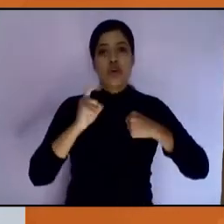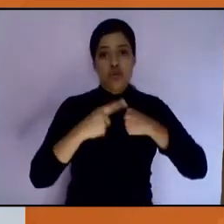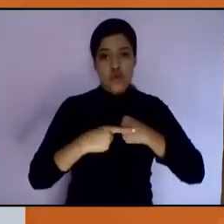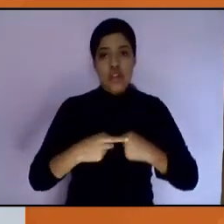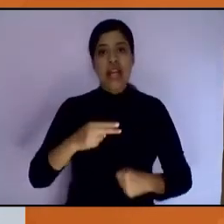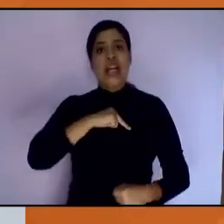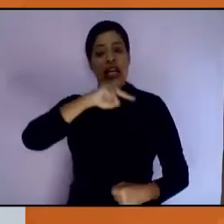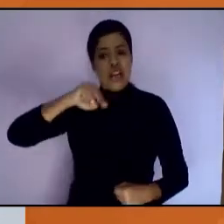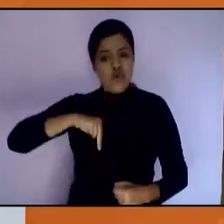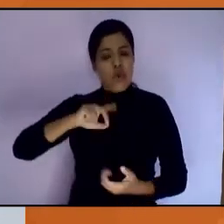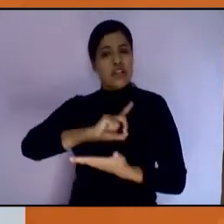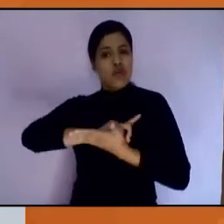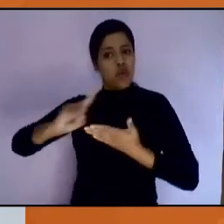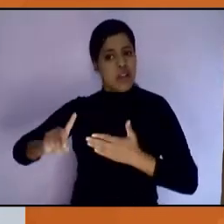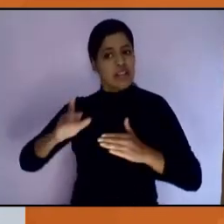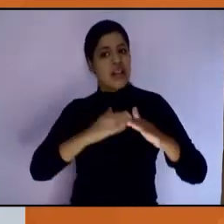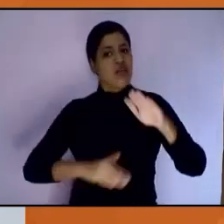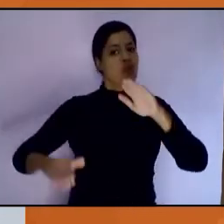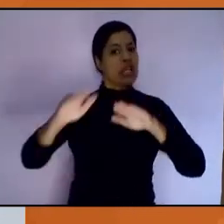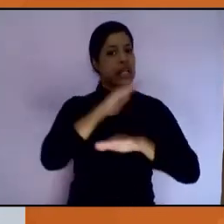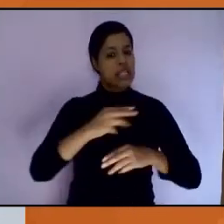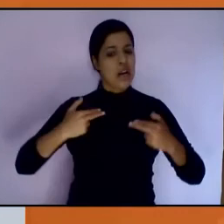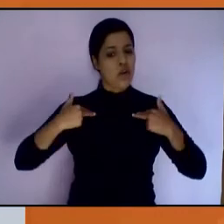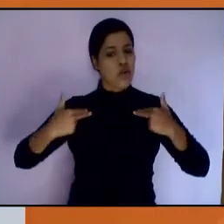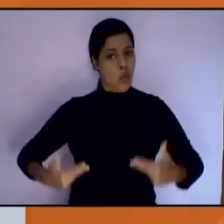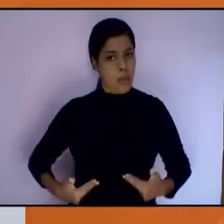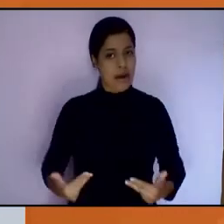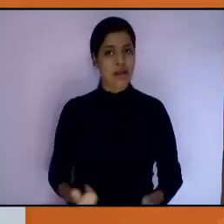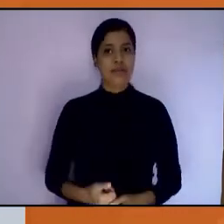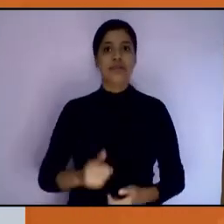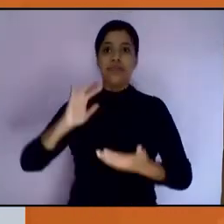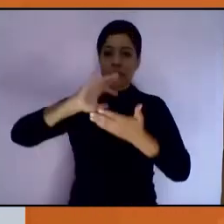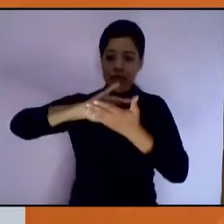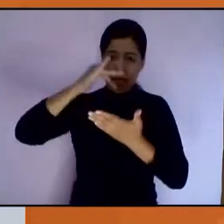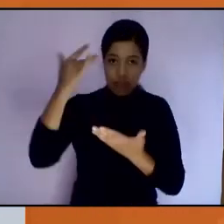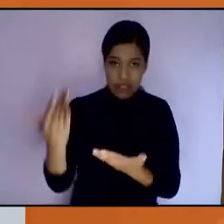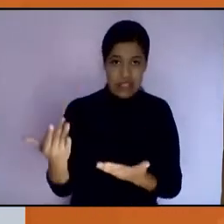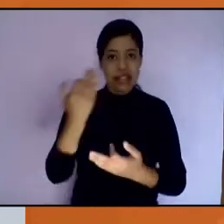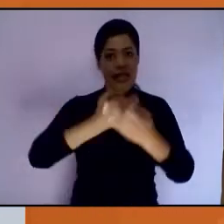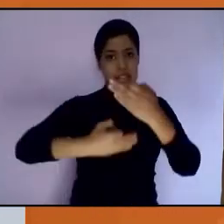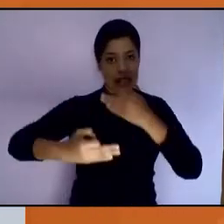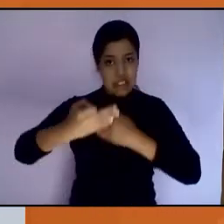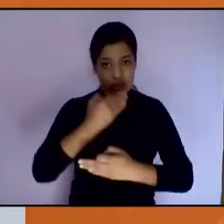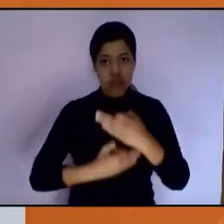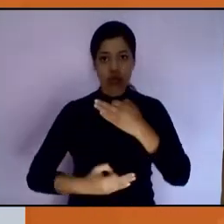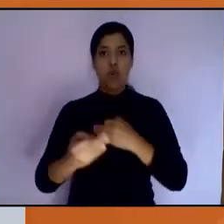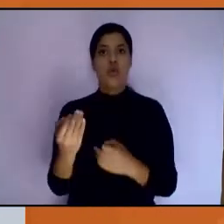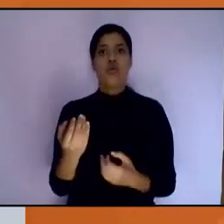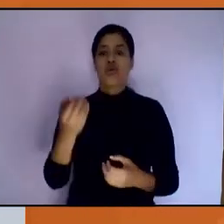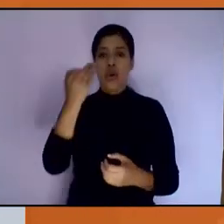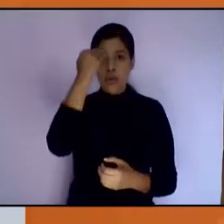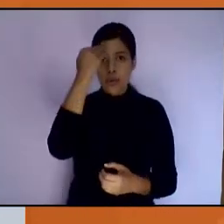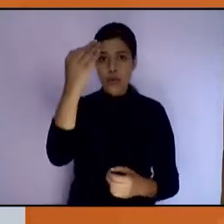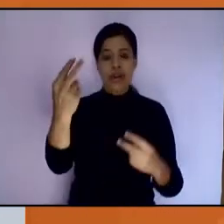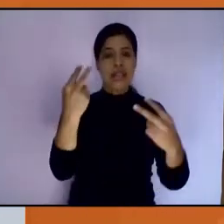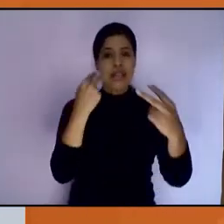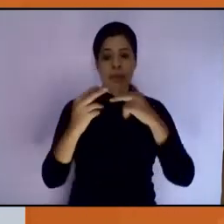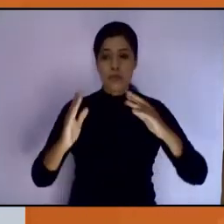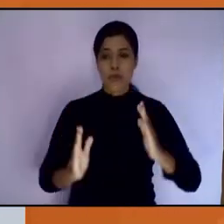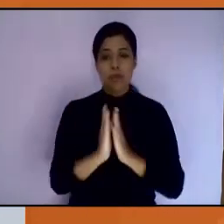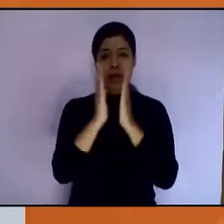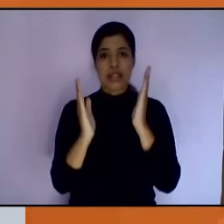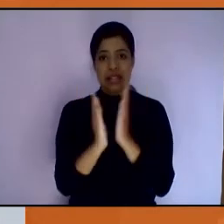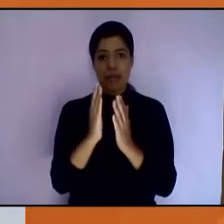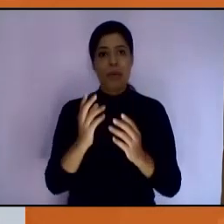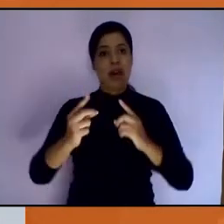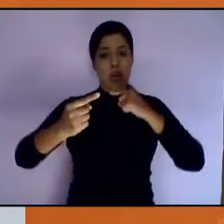nuestro derecho y desarrollo humano. De nuevo, muchísimas gracias a todas y a todos por su tiempo y colaboración para poder tener